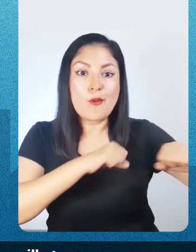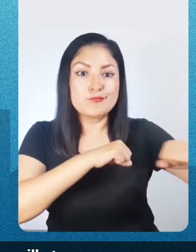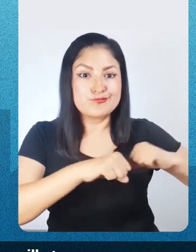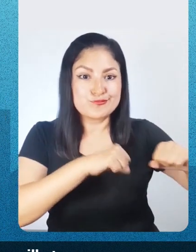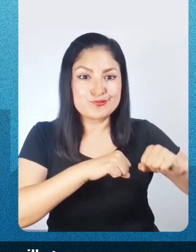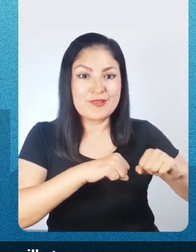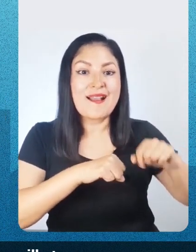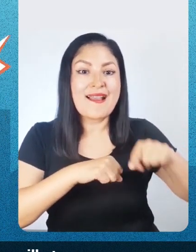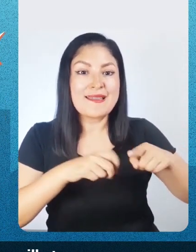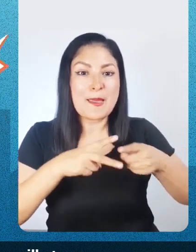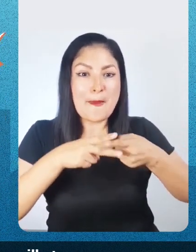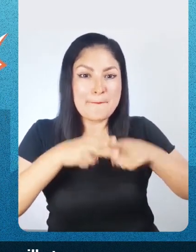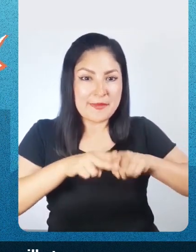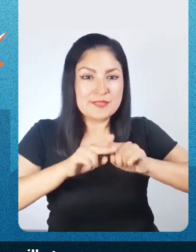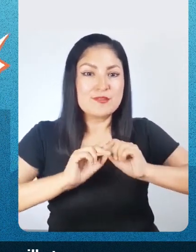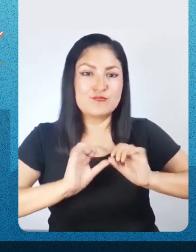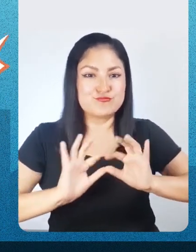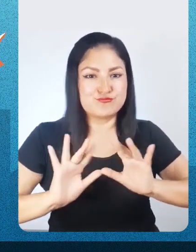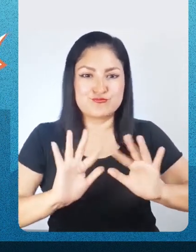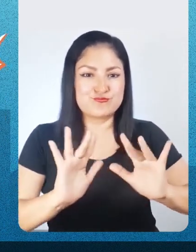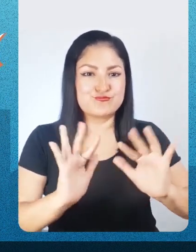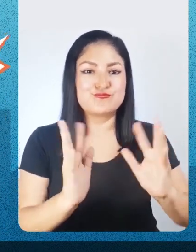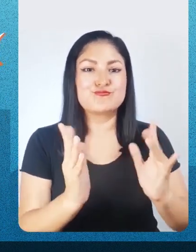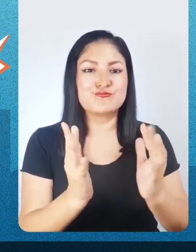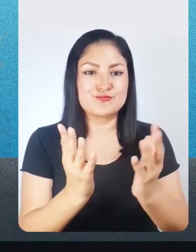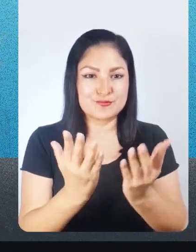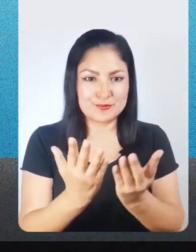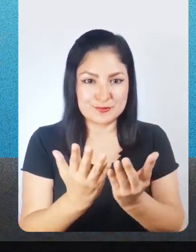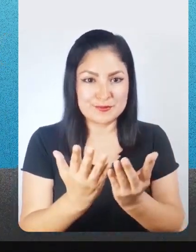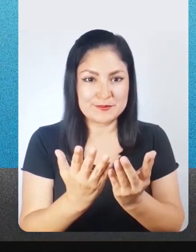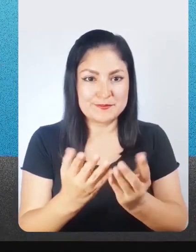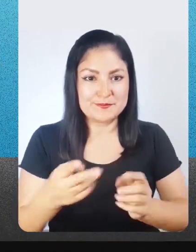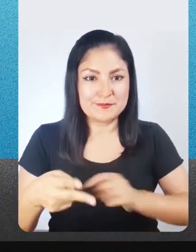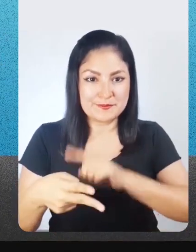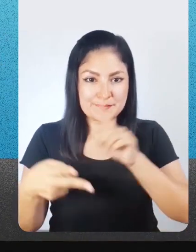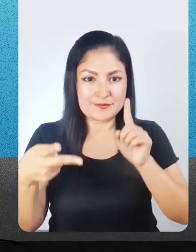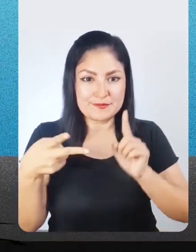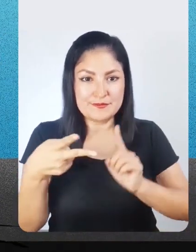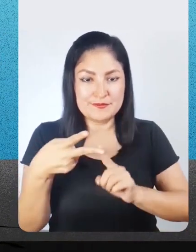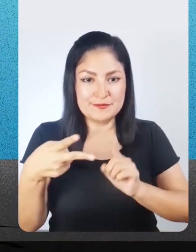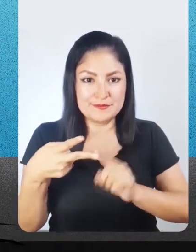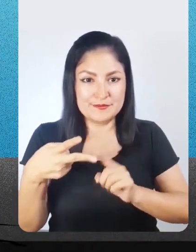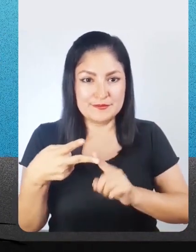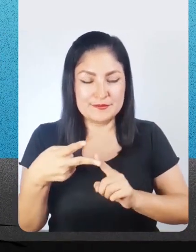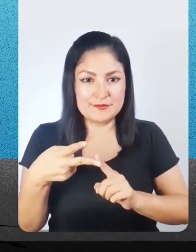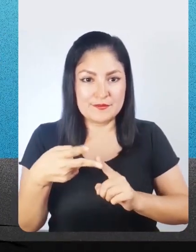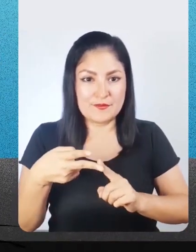silbatos u otro similar. Este sonido representa la ocurrencia del sismo.